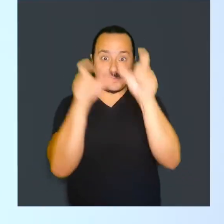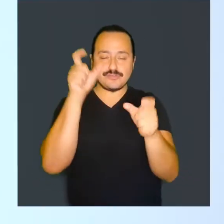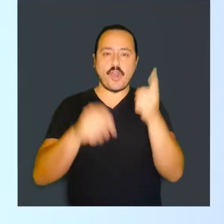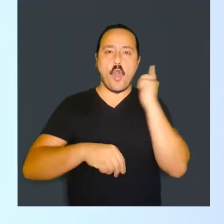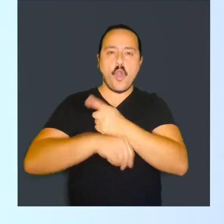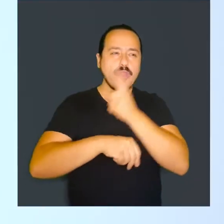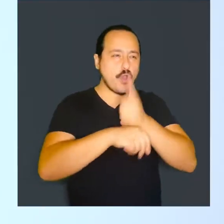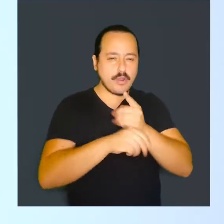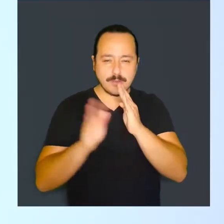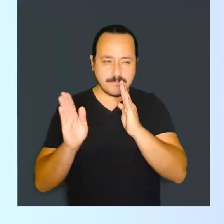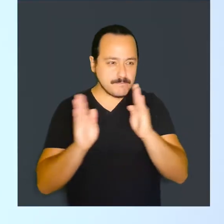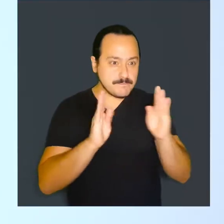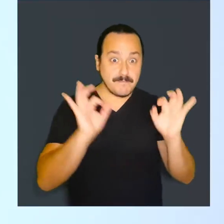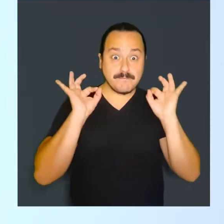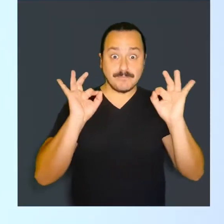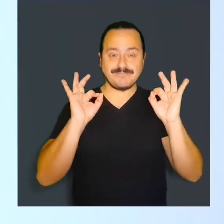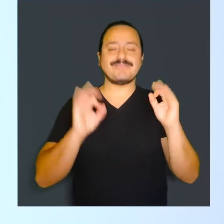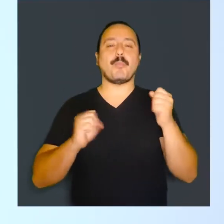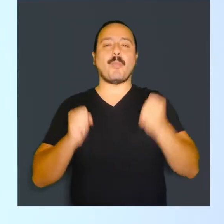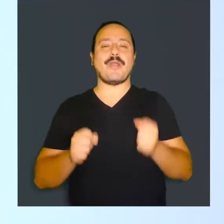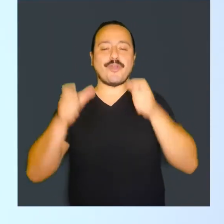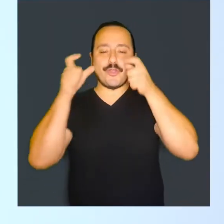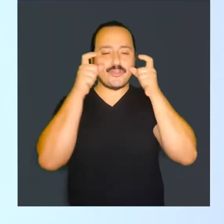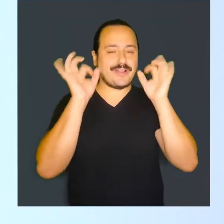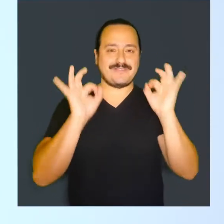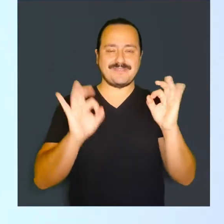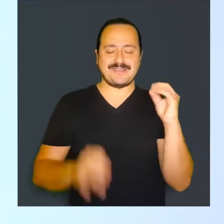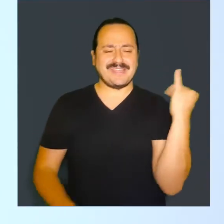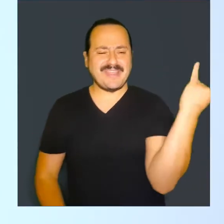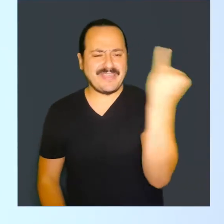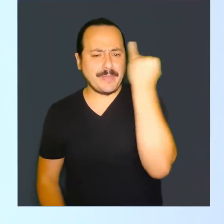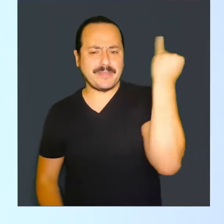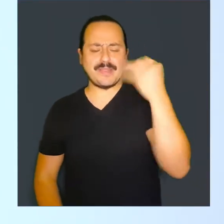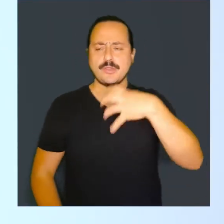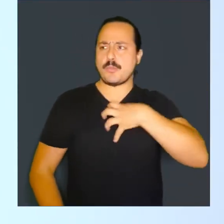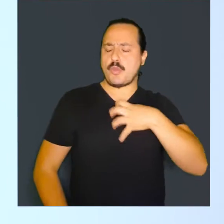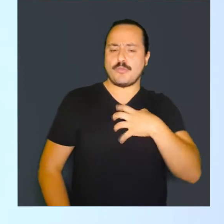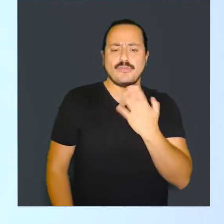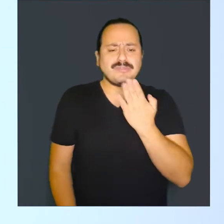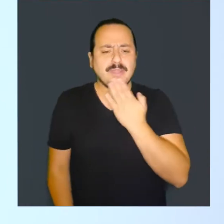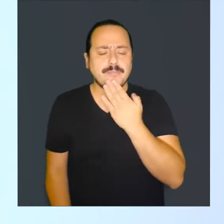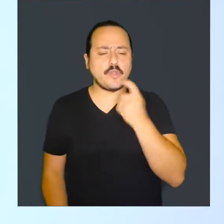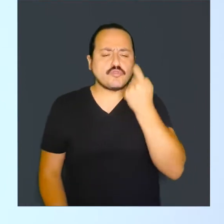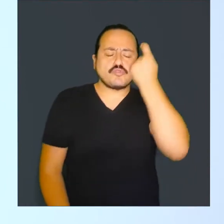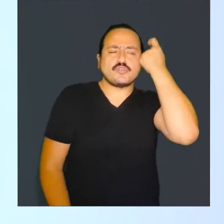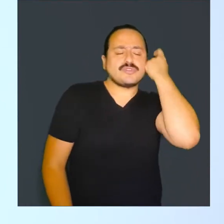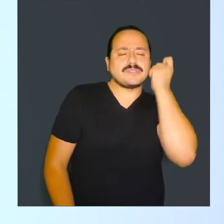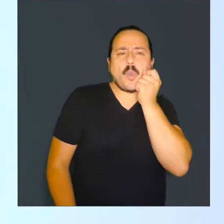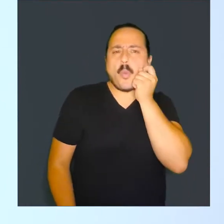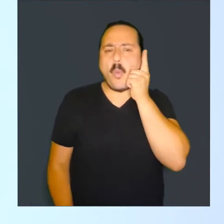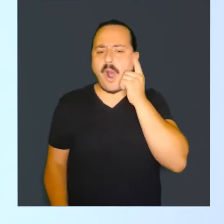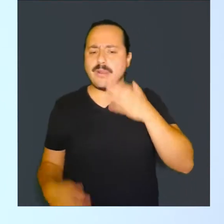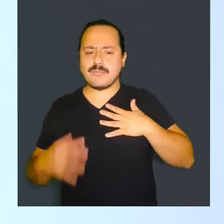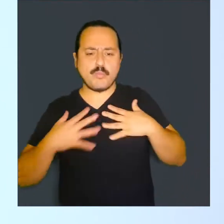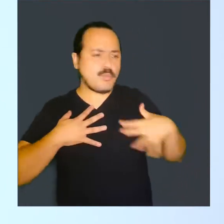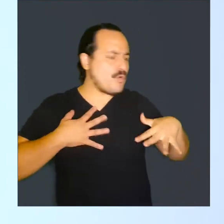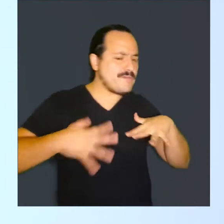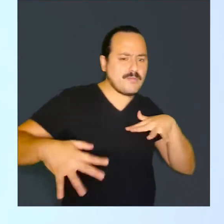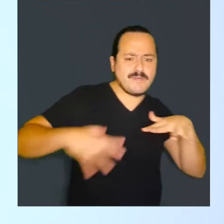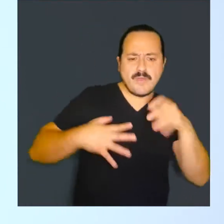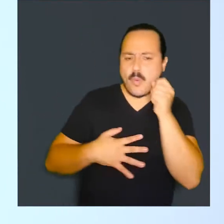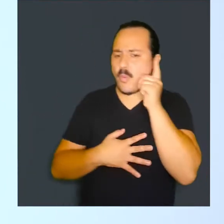La plena autonomía del movimiento y la conciencia de las partes que queremos mover Nos dará una gama mucho más amplia de movimientos para poder